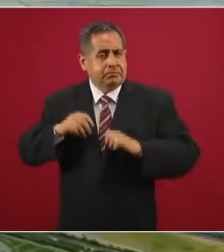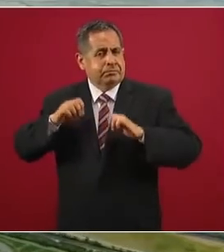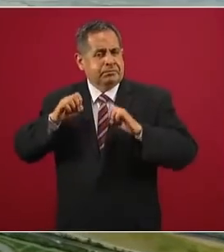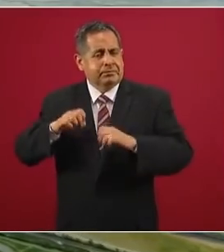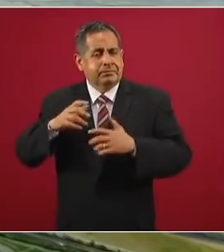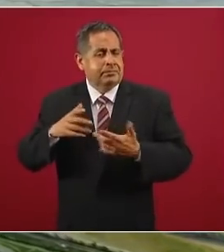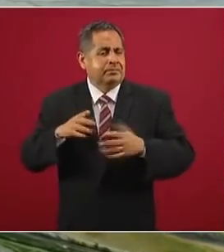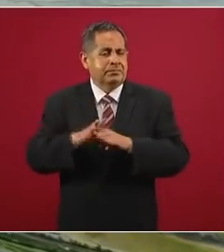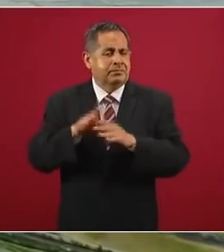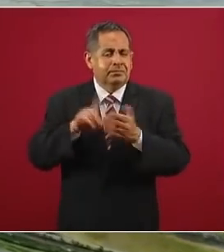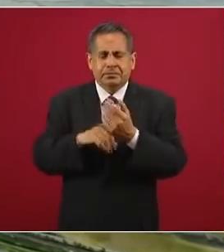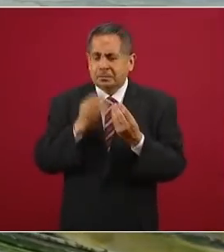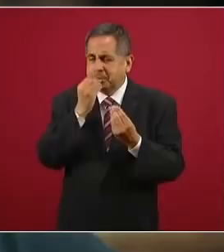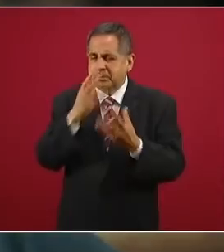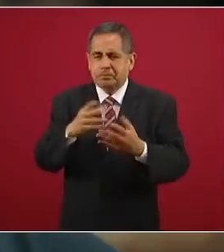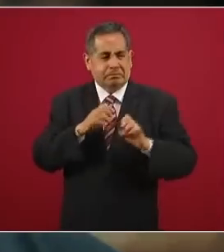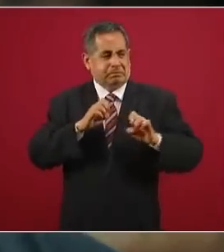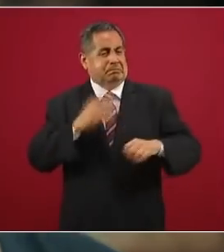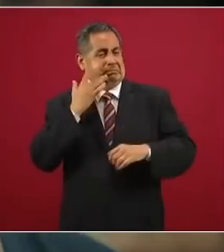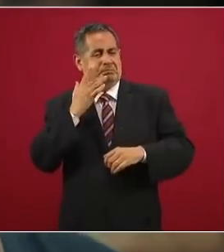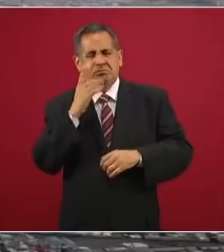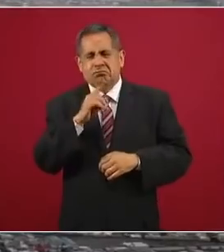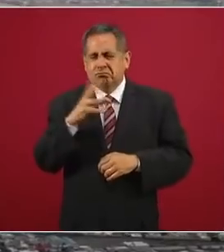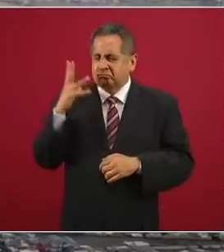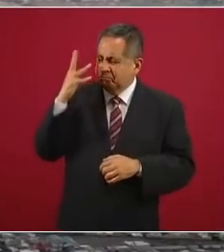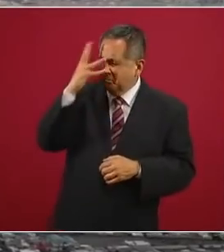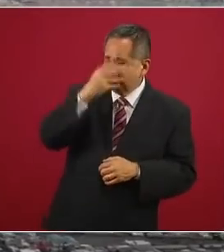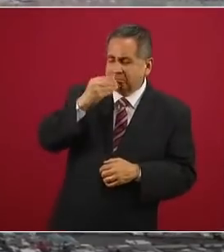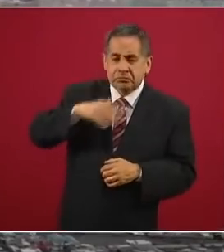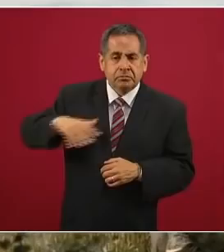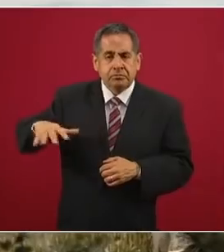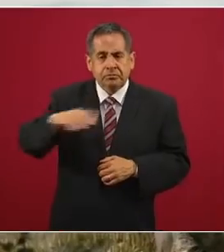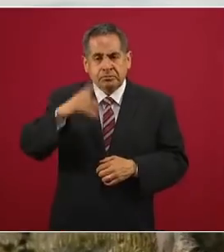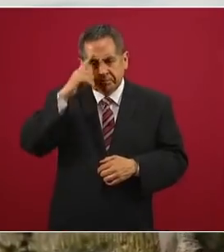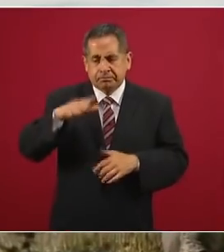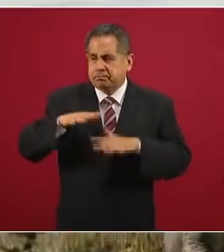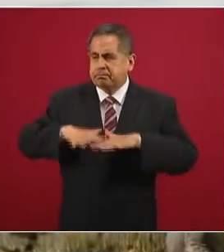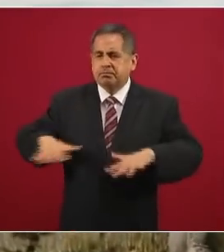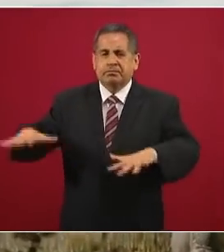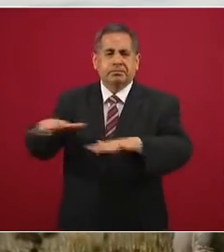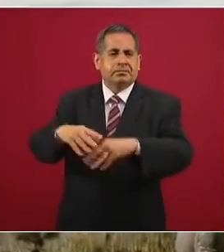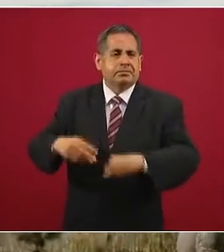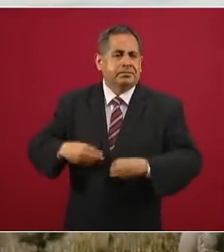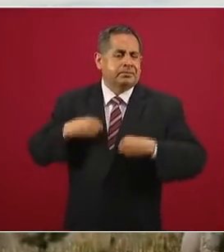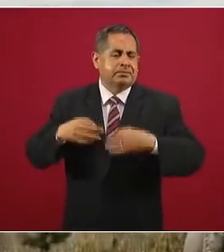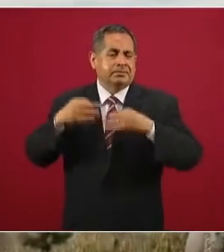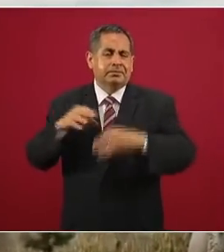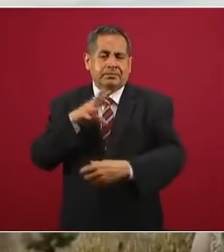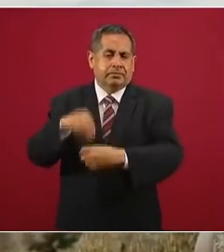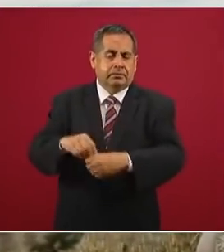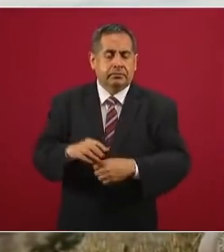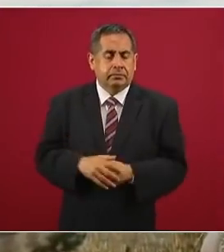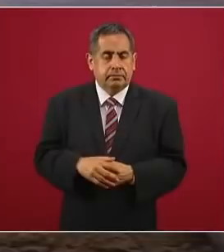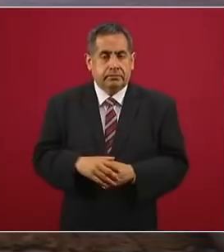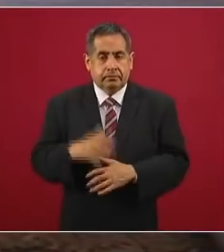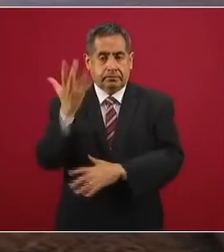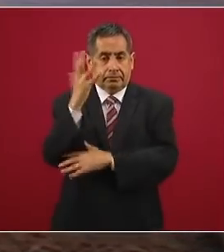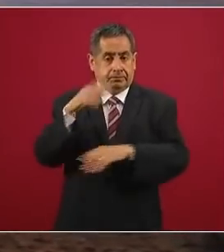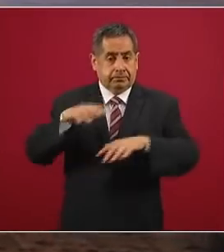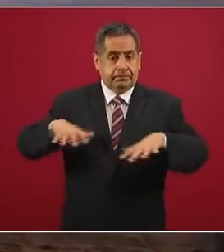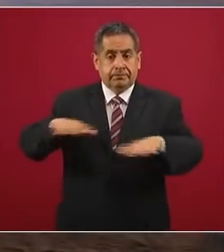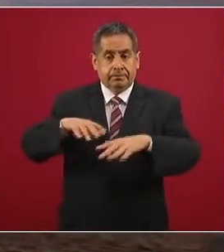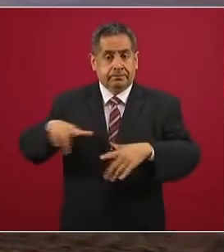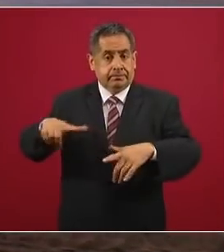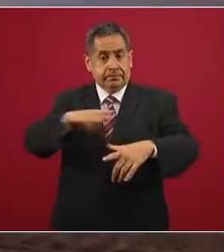permitirá imaginar y construir un mejor futuro para habitar el Valle de México. El Parque Ecológico Lago de